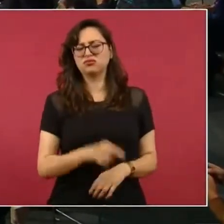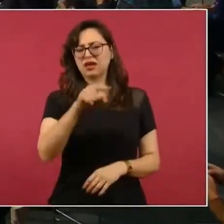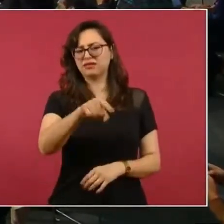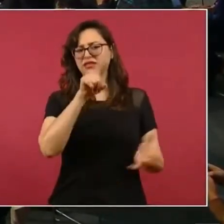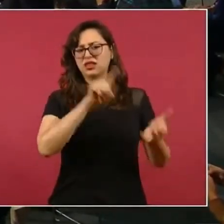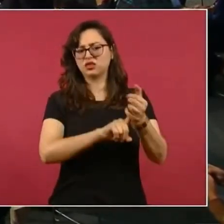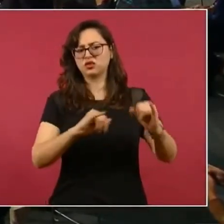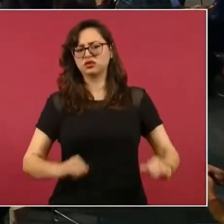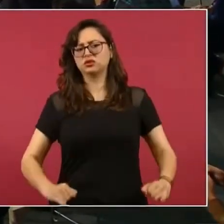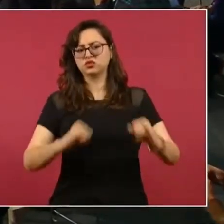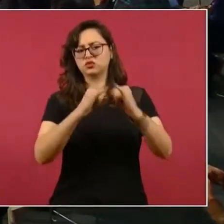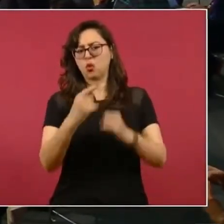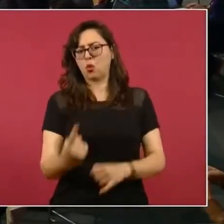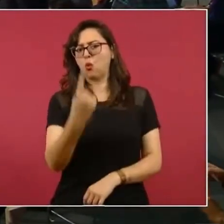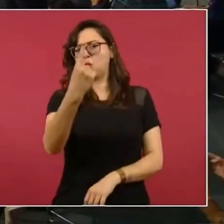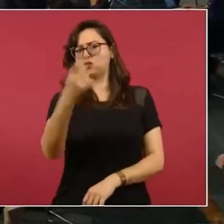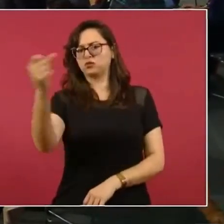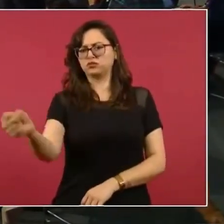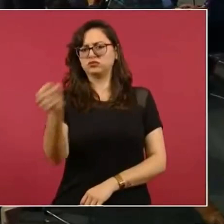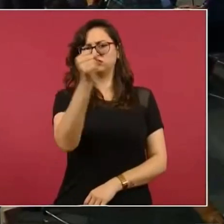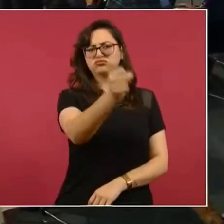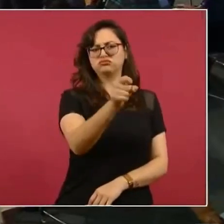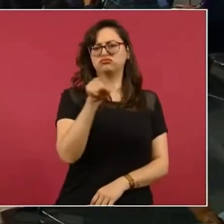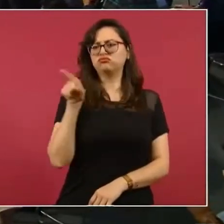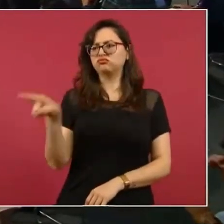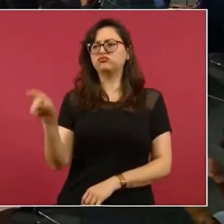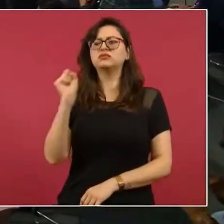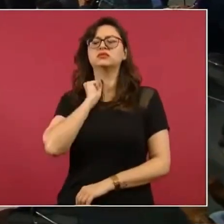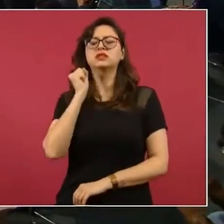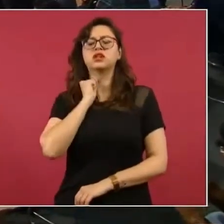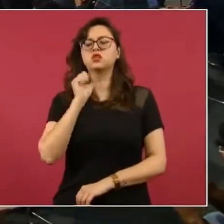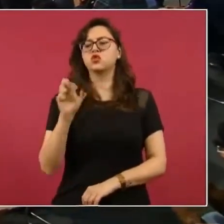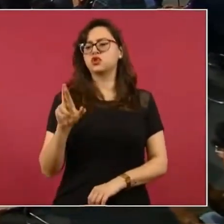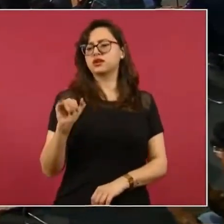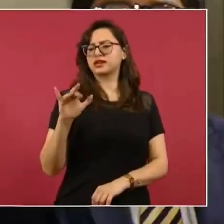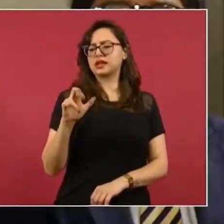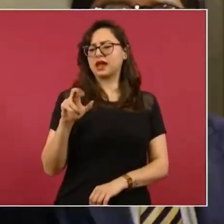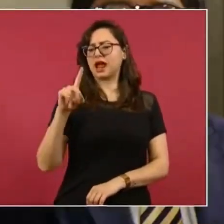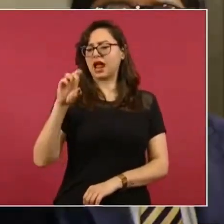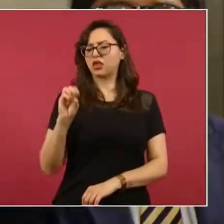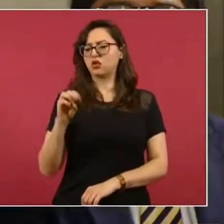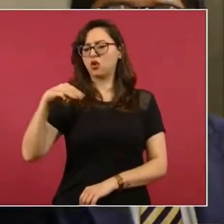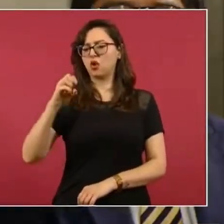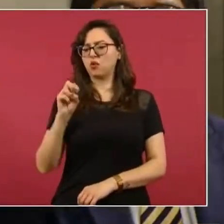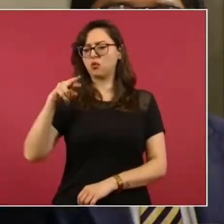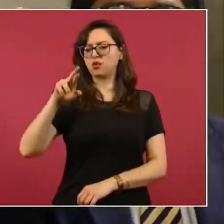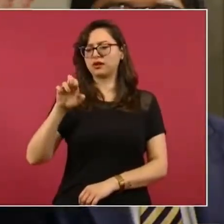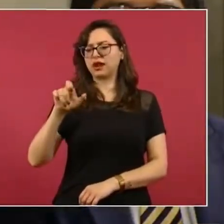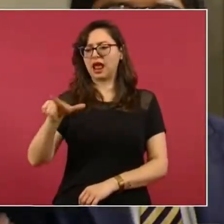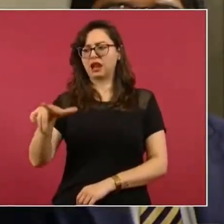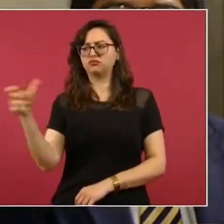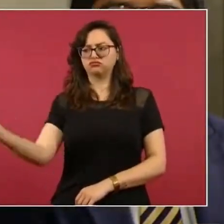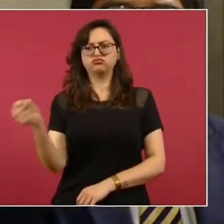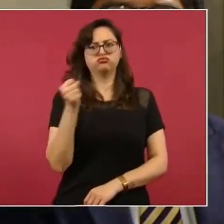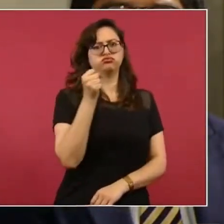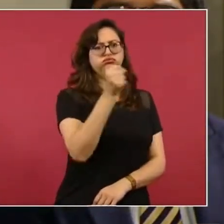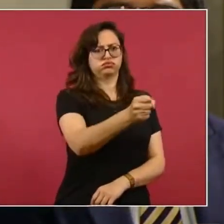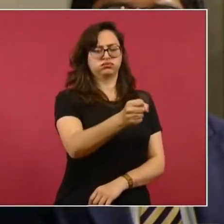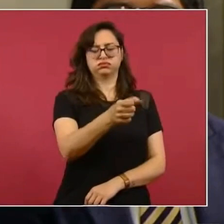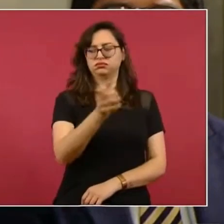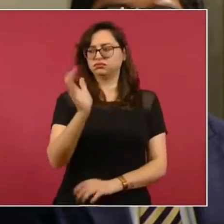lo promueve directamente el Senado Ricardo Monreal, que es el coordinador ahí.